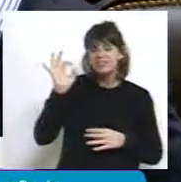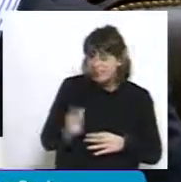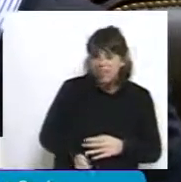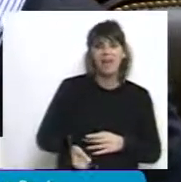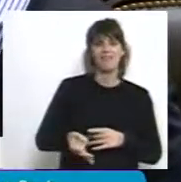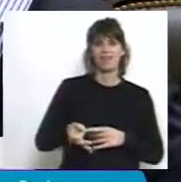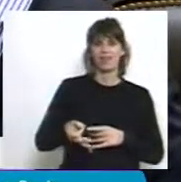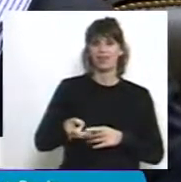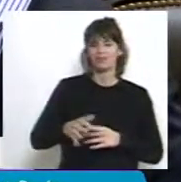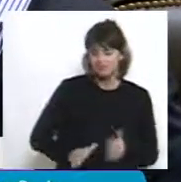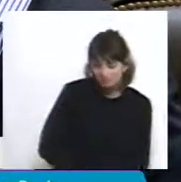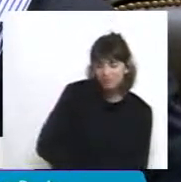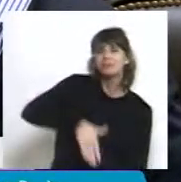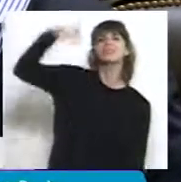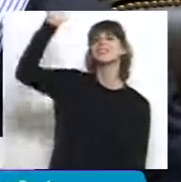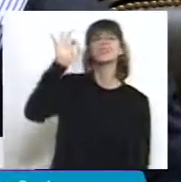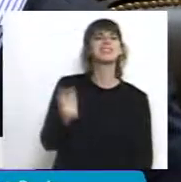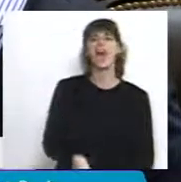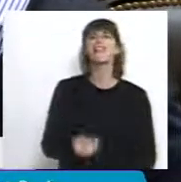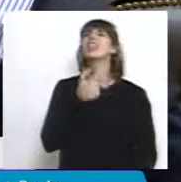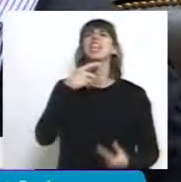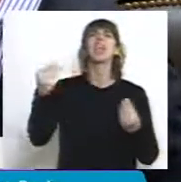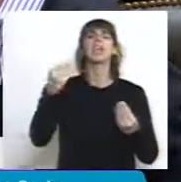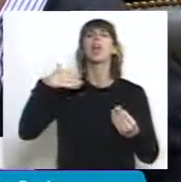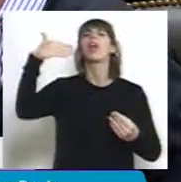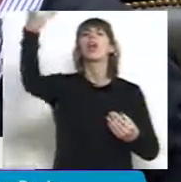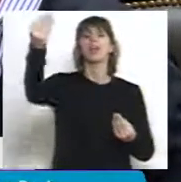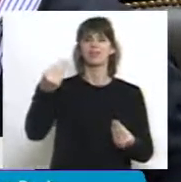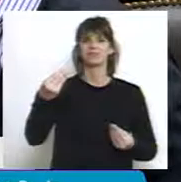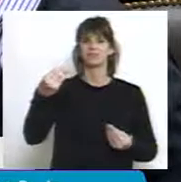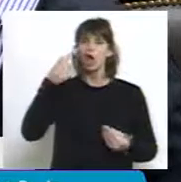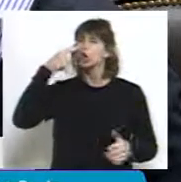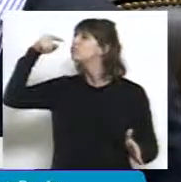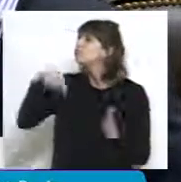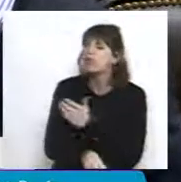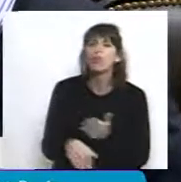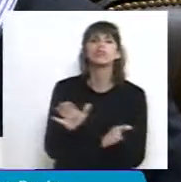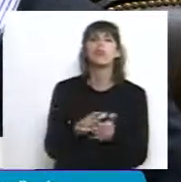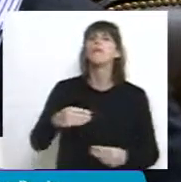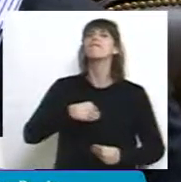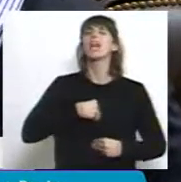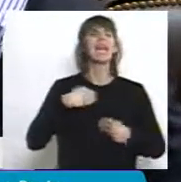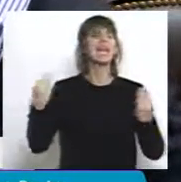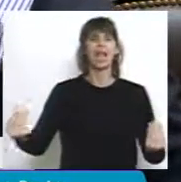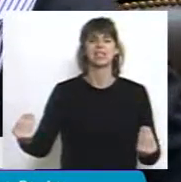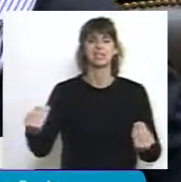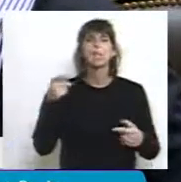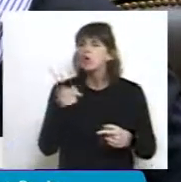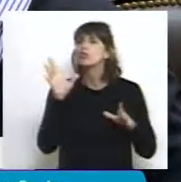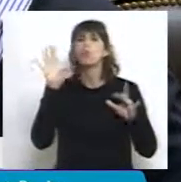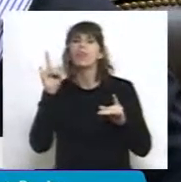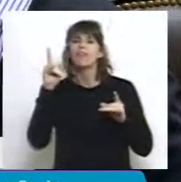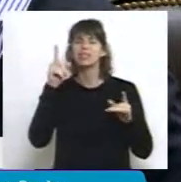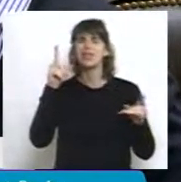intérpretes, de qué se trata esa vocación. Y es por eso que no se pueden confundir las cosas.